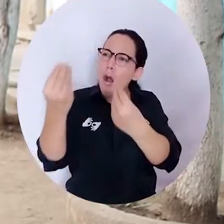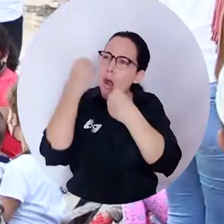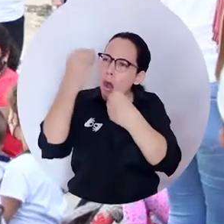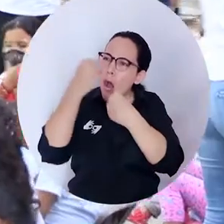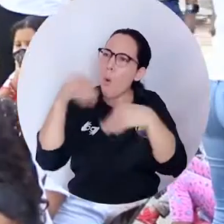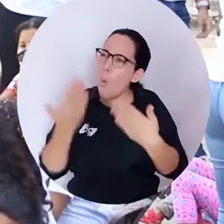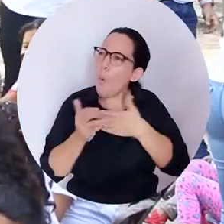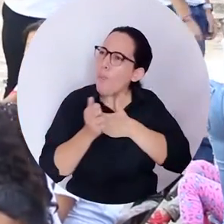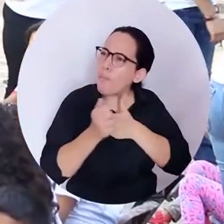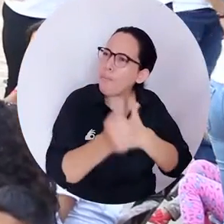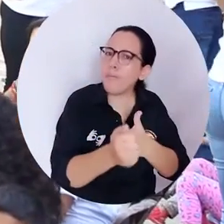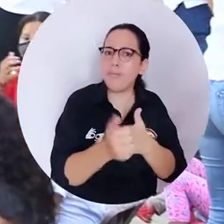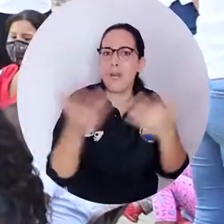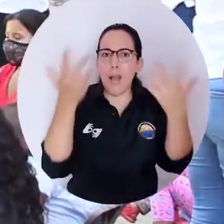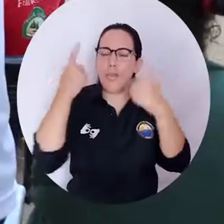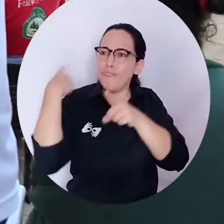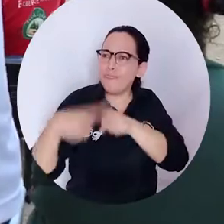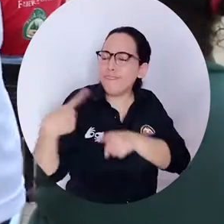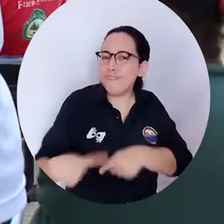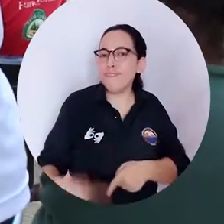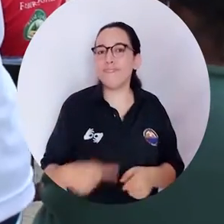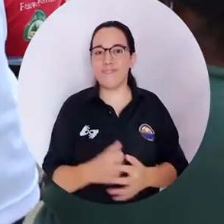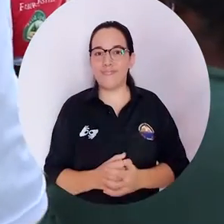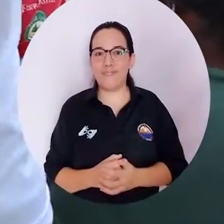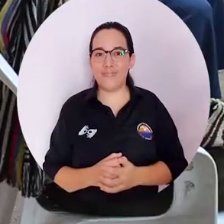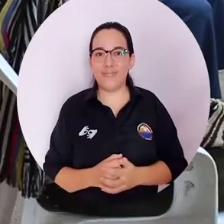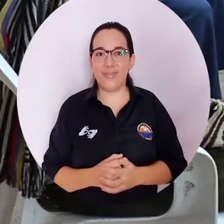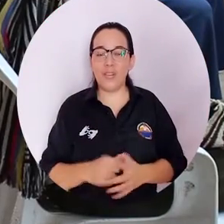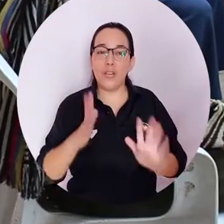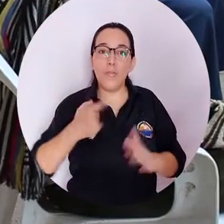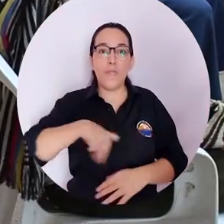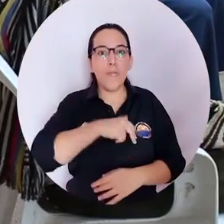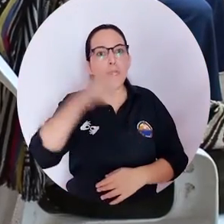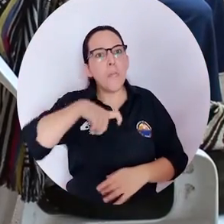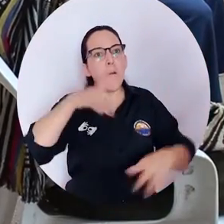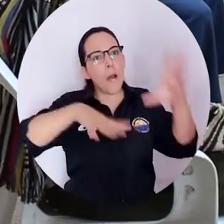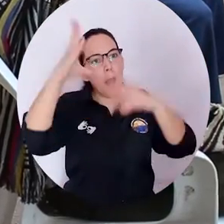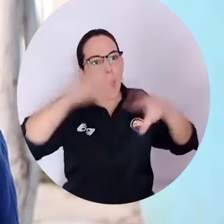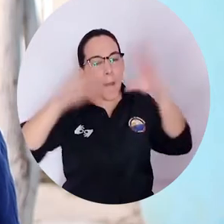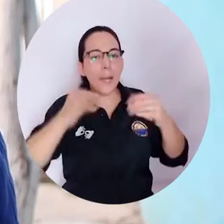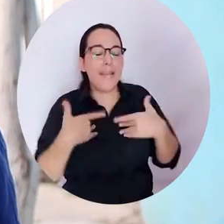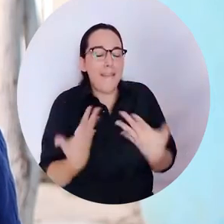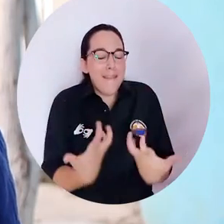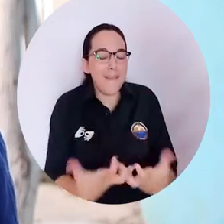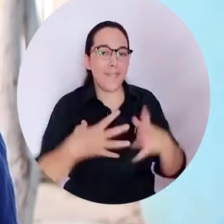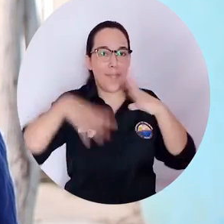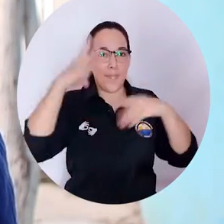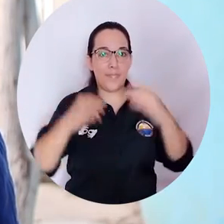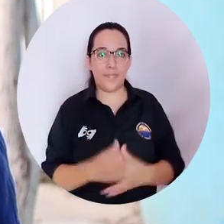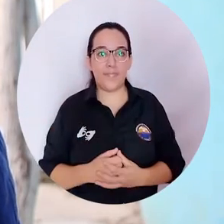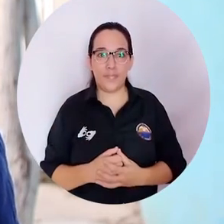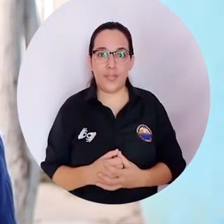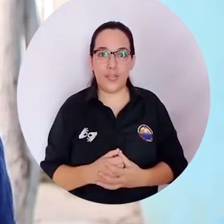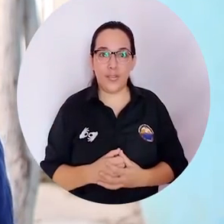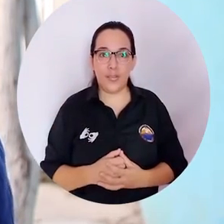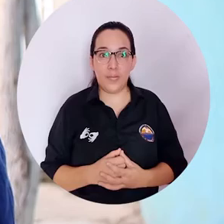enseñándonos más cosas que nosotros pues debemos aprender y deseamos aprender. Yo definitivamente